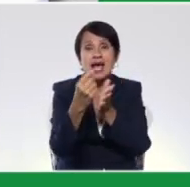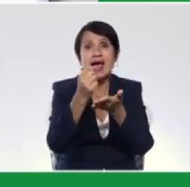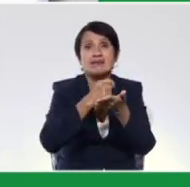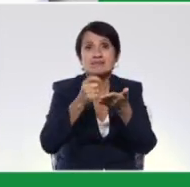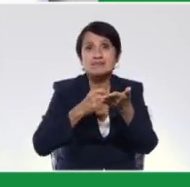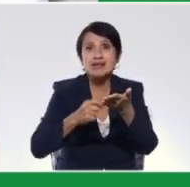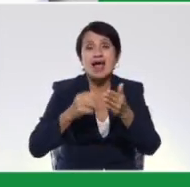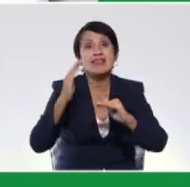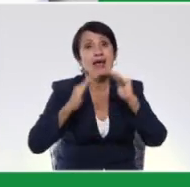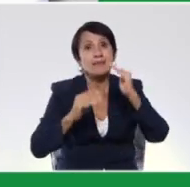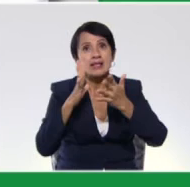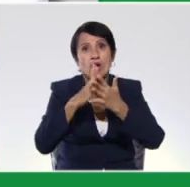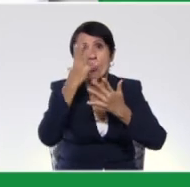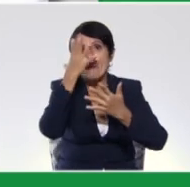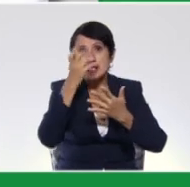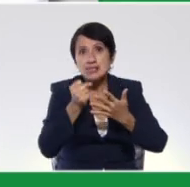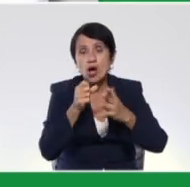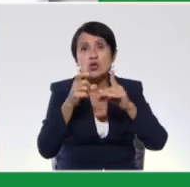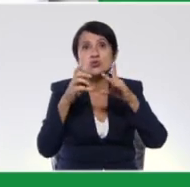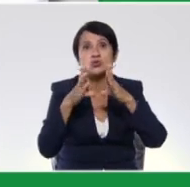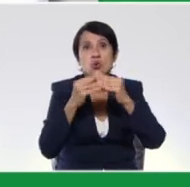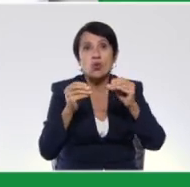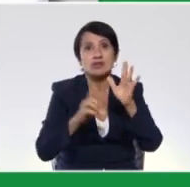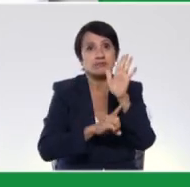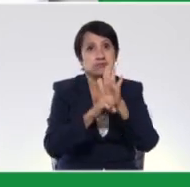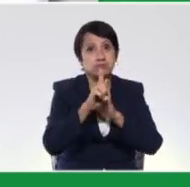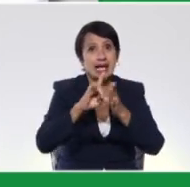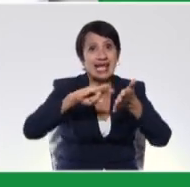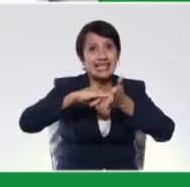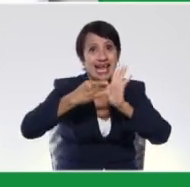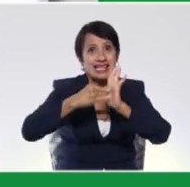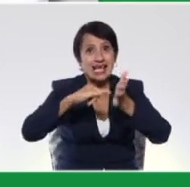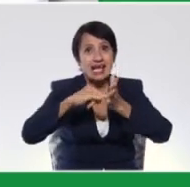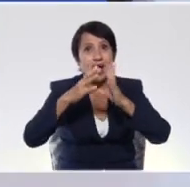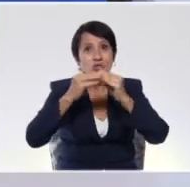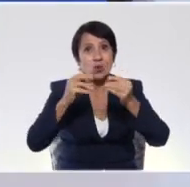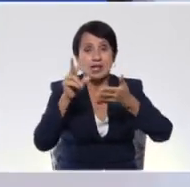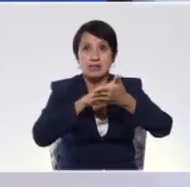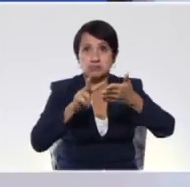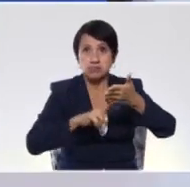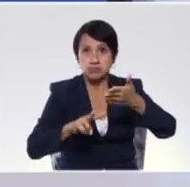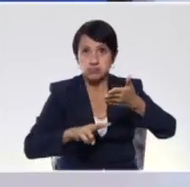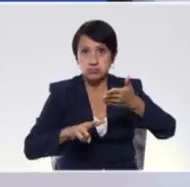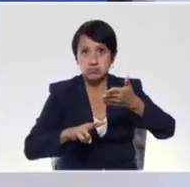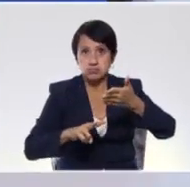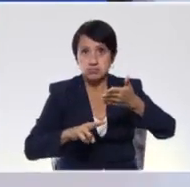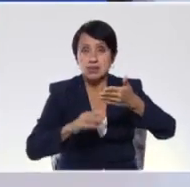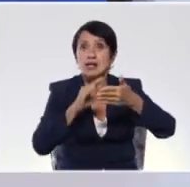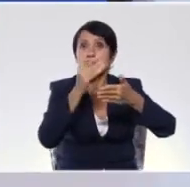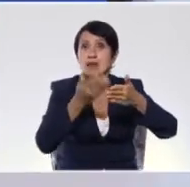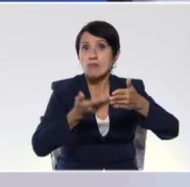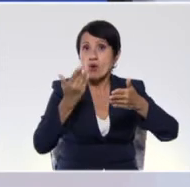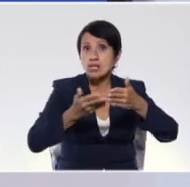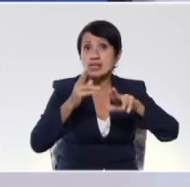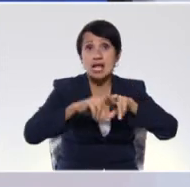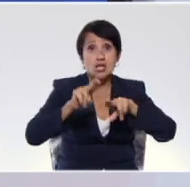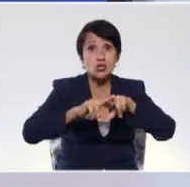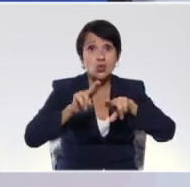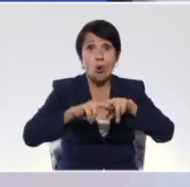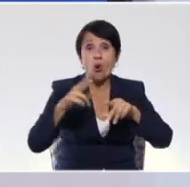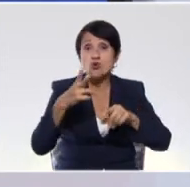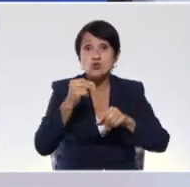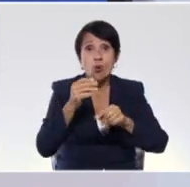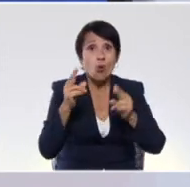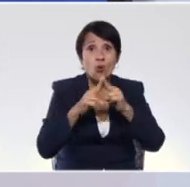según su nivel de comprensión. Desarrolla estrategias para la comprensión lectora. Esto es fundamental. Si el niño no tiene